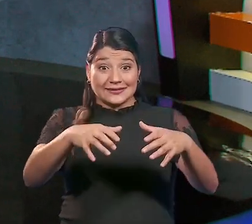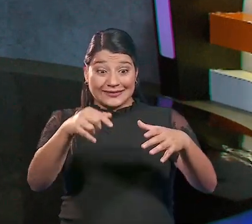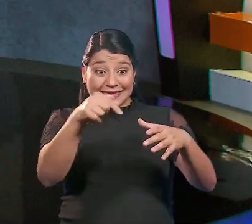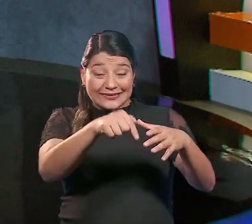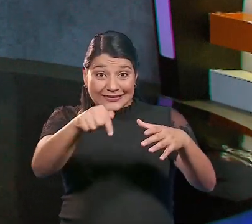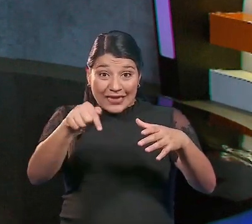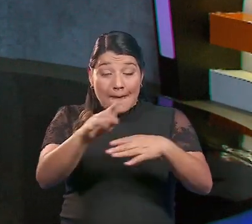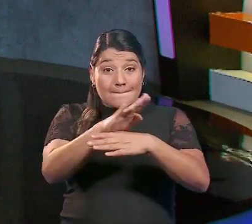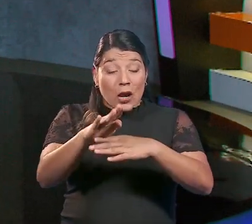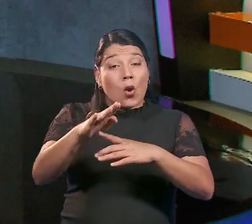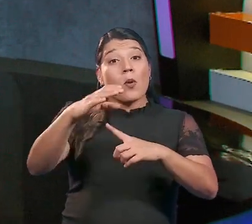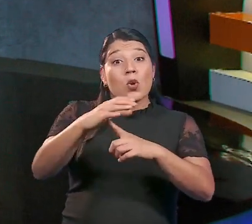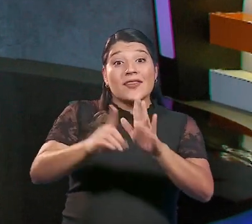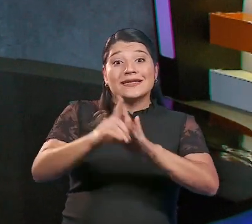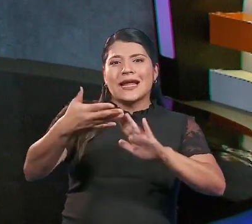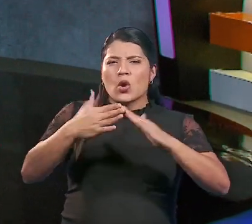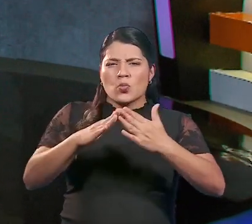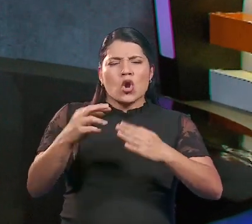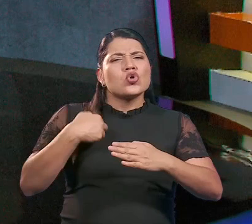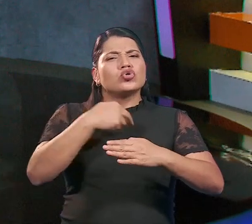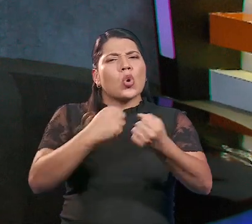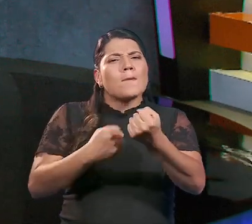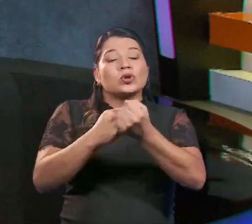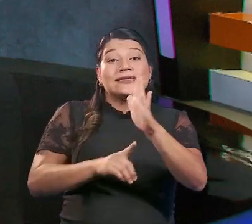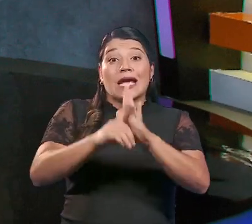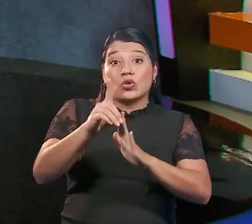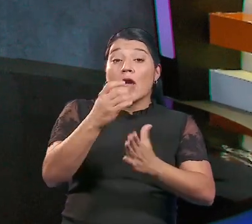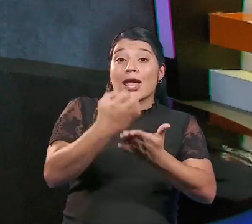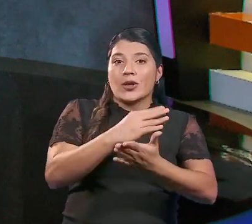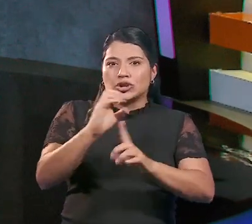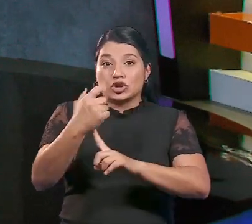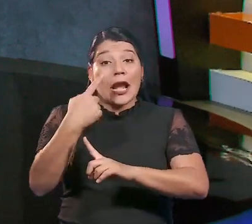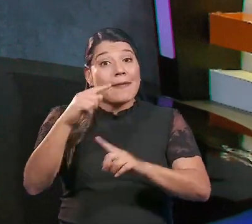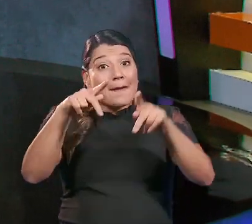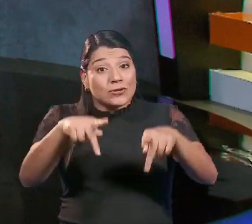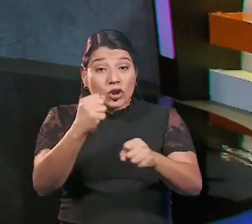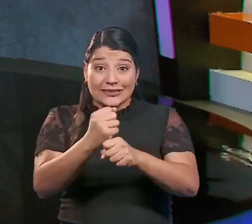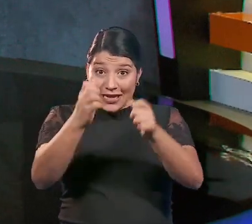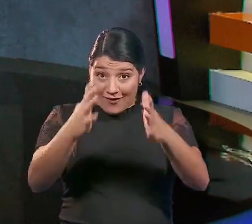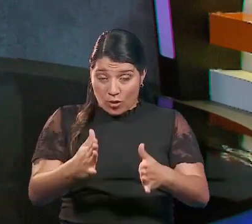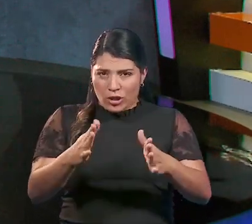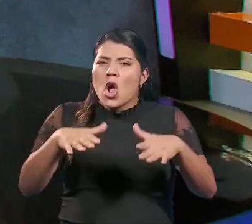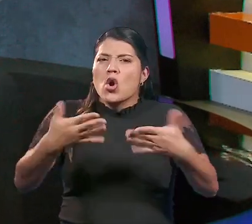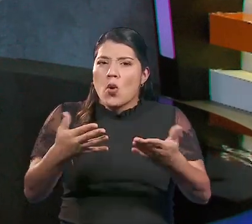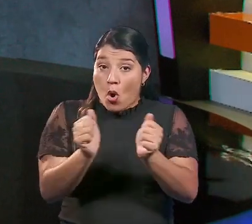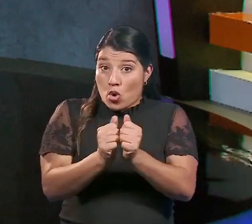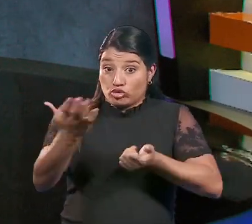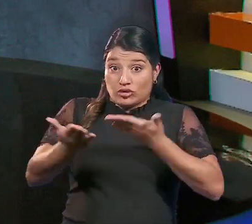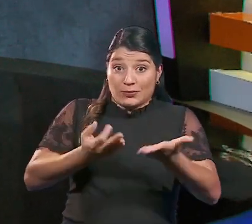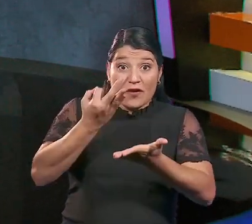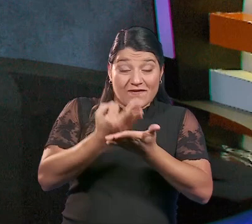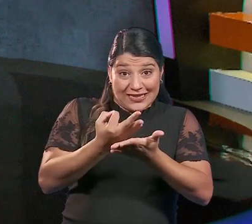financiero del Banco Popular y de Desarrollo Comunal, hemos apoyado el crecimiento económico y social de las personas trabajadoras, mediante los